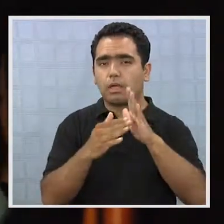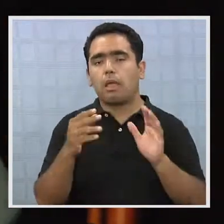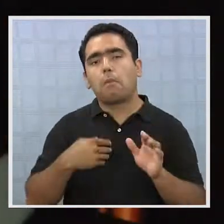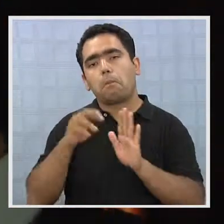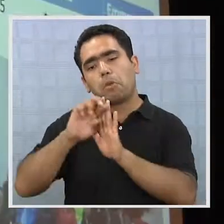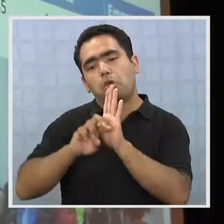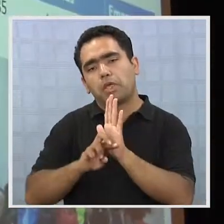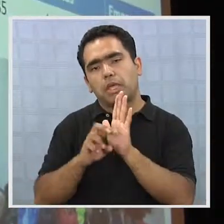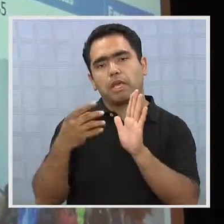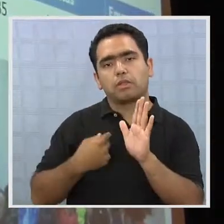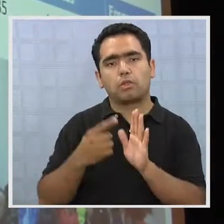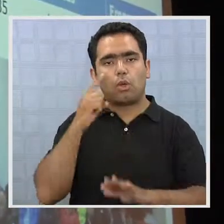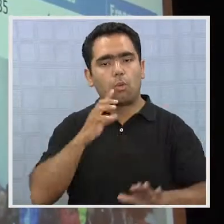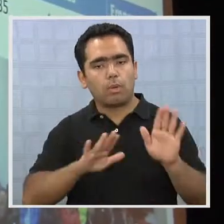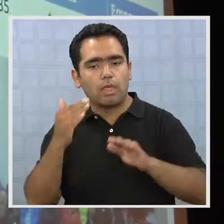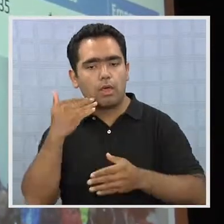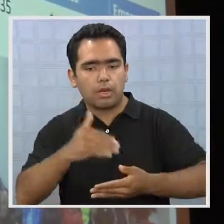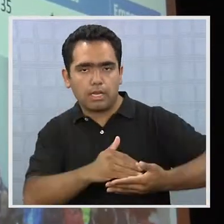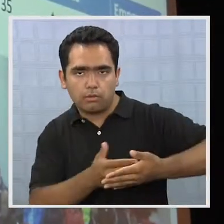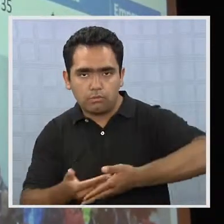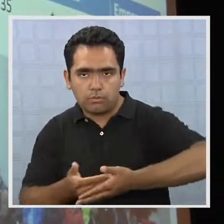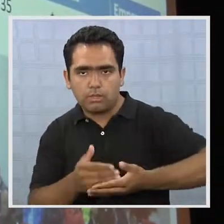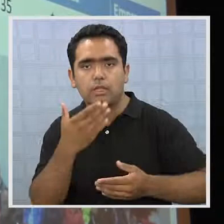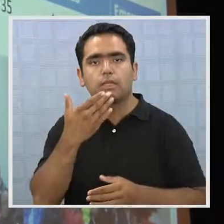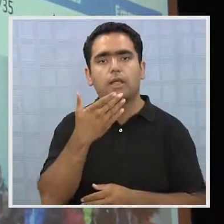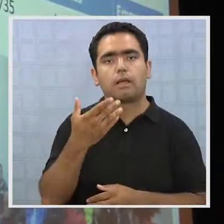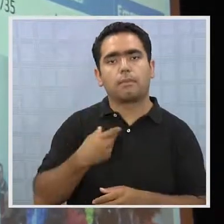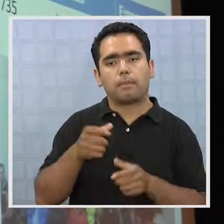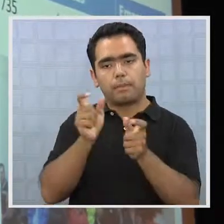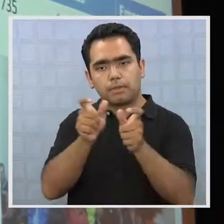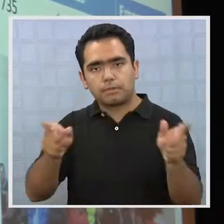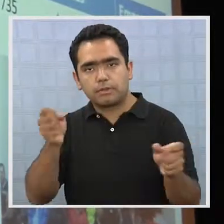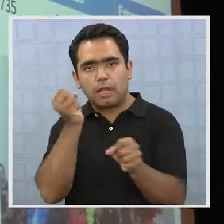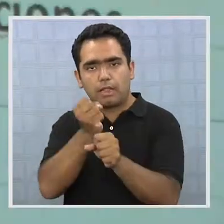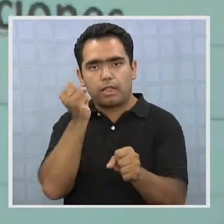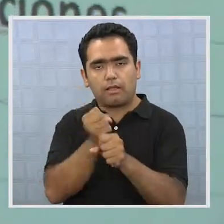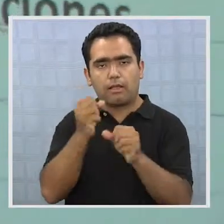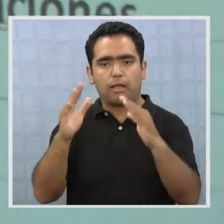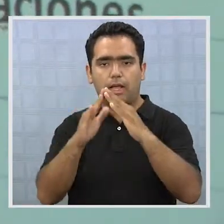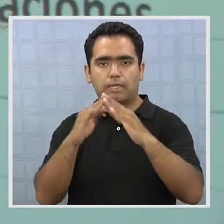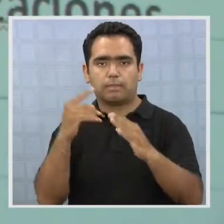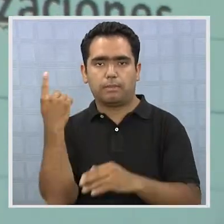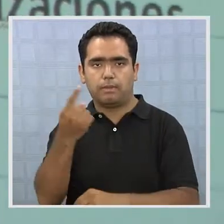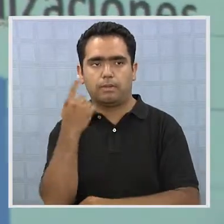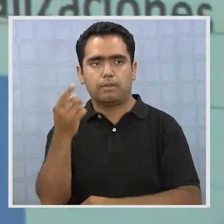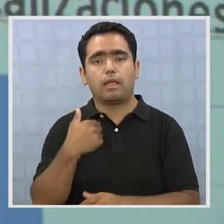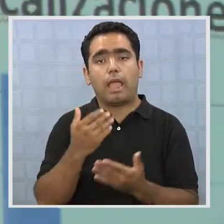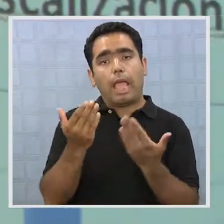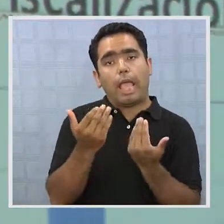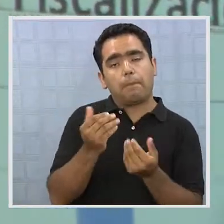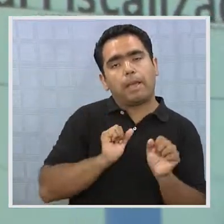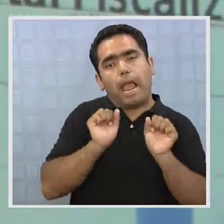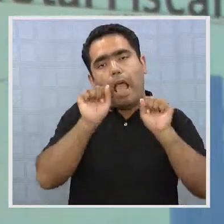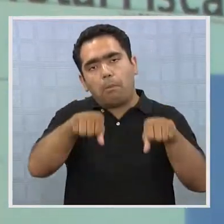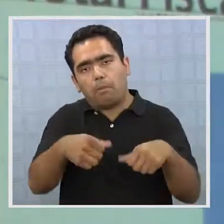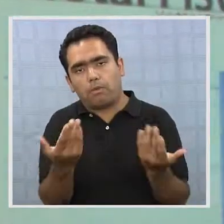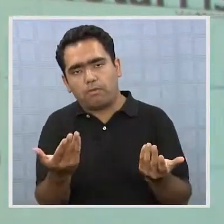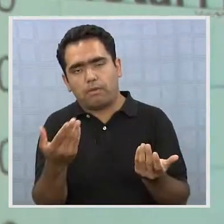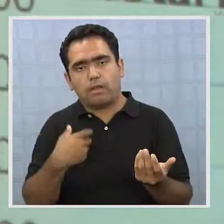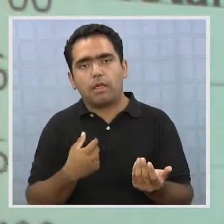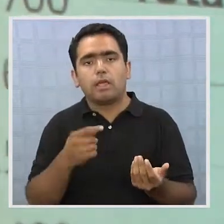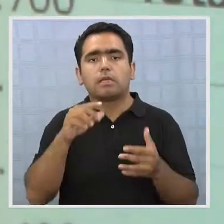proyectos de Sala Cuna, Estabilidad Laboral de Estudiantes, Trabajadoras de Casas Particulares, en espera de aprobación,